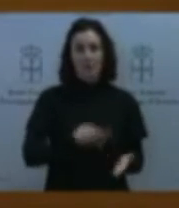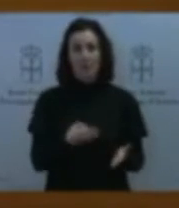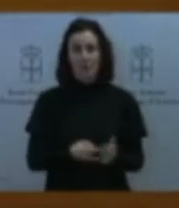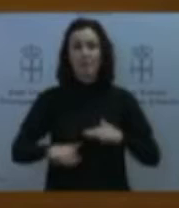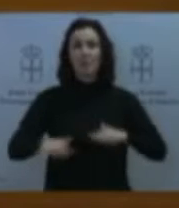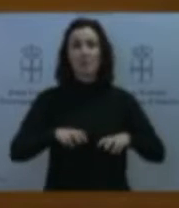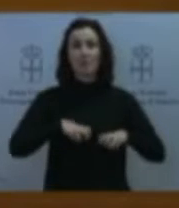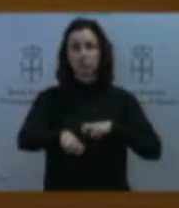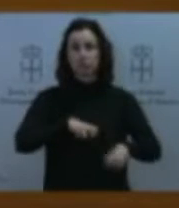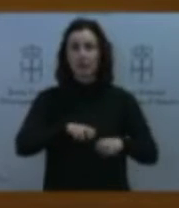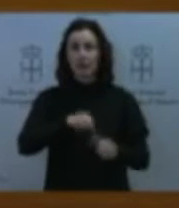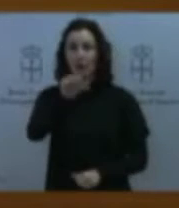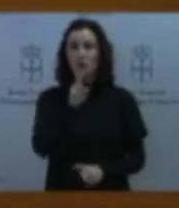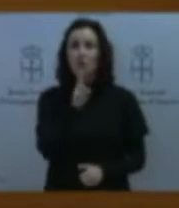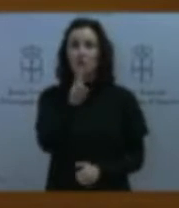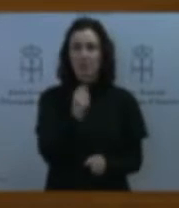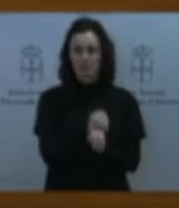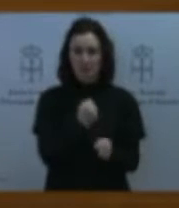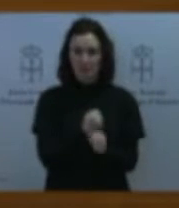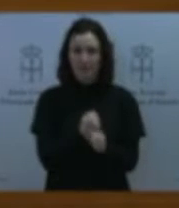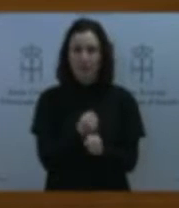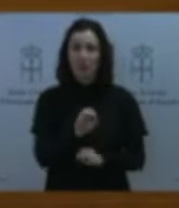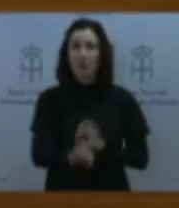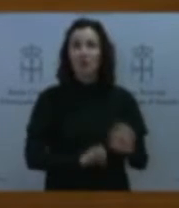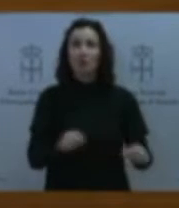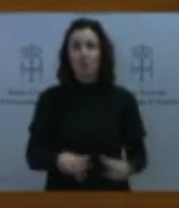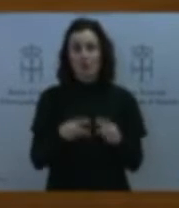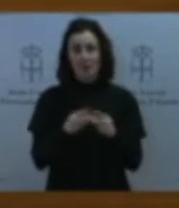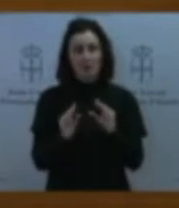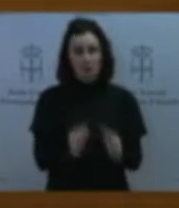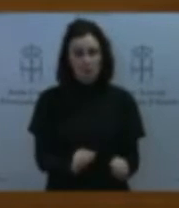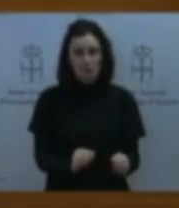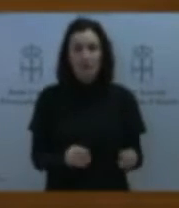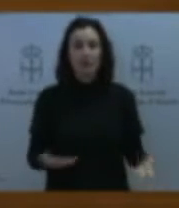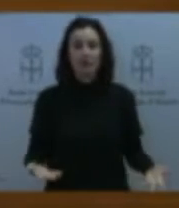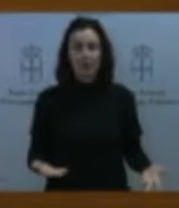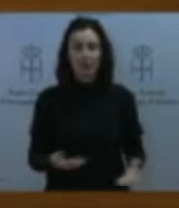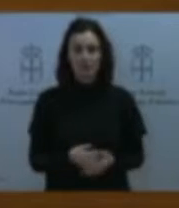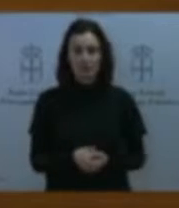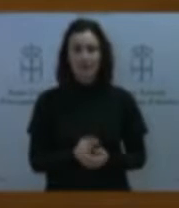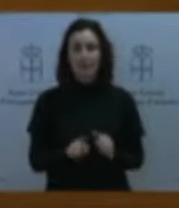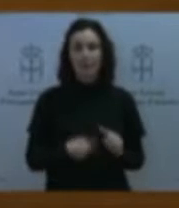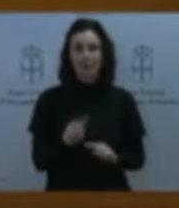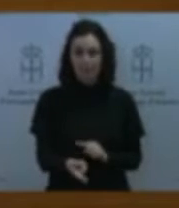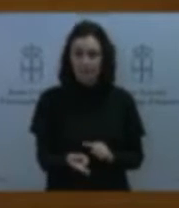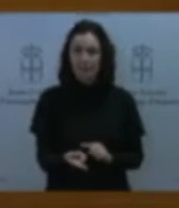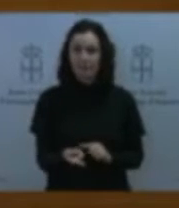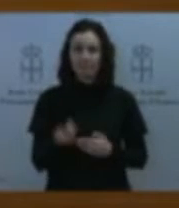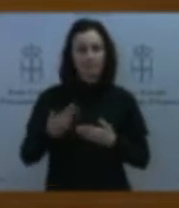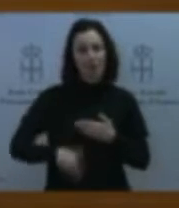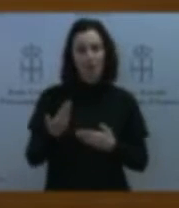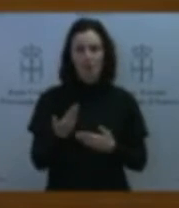de las organizaciones sociales, y que, posteriormente, hubiera un plazo para la adaptación de